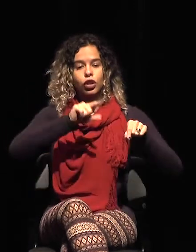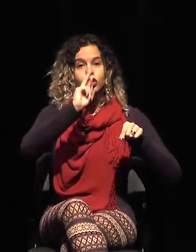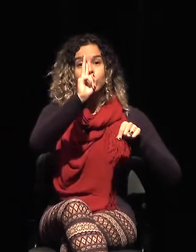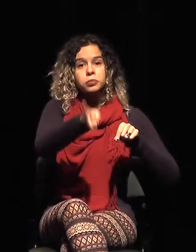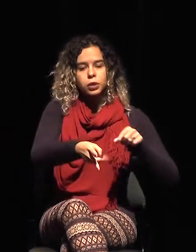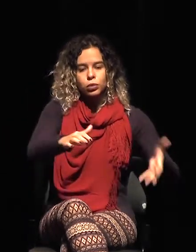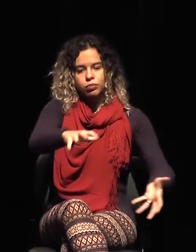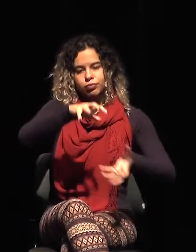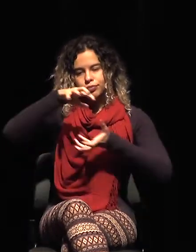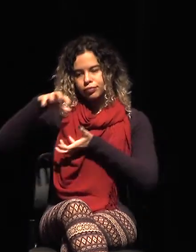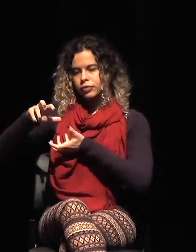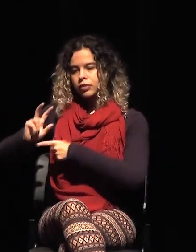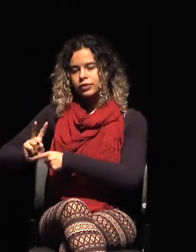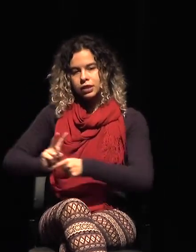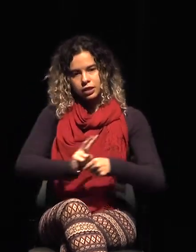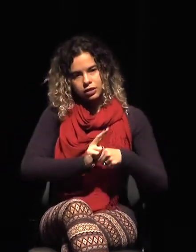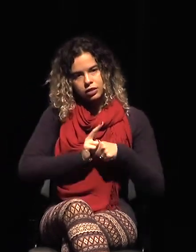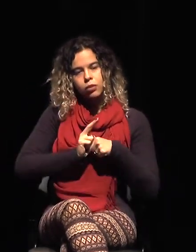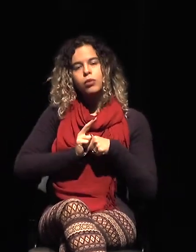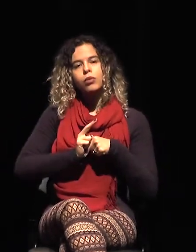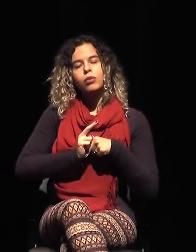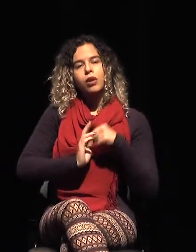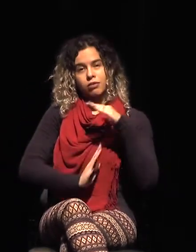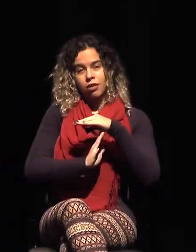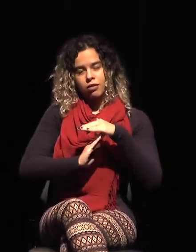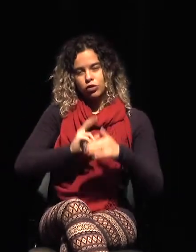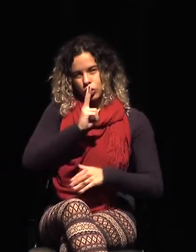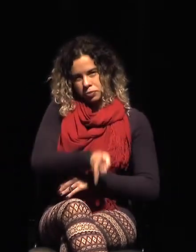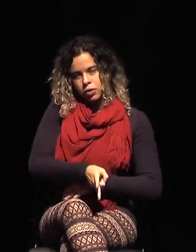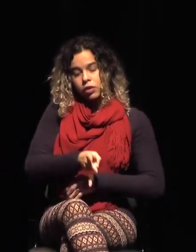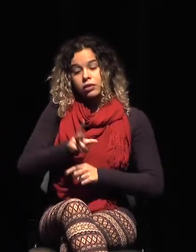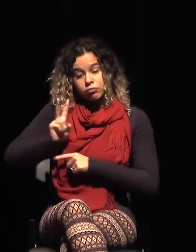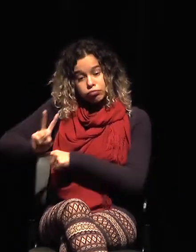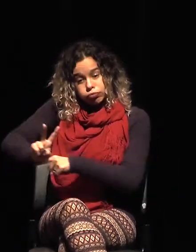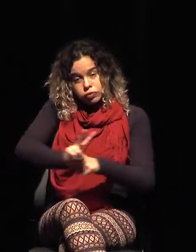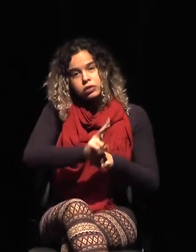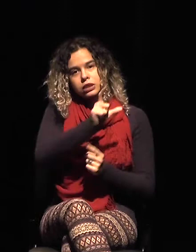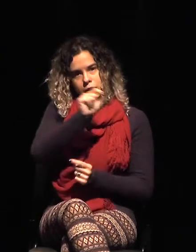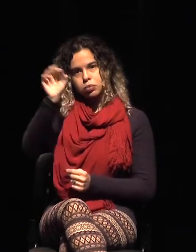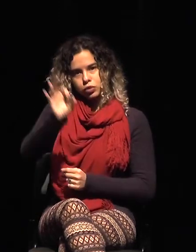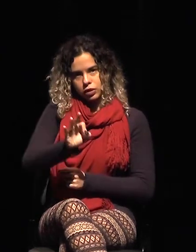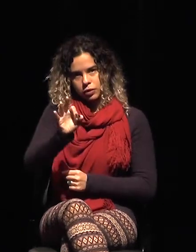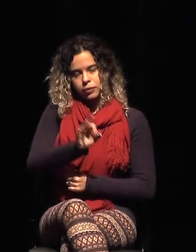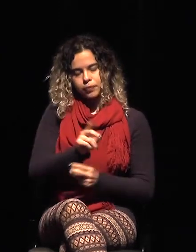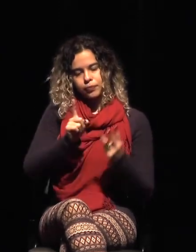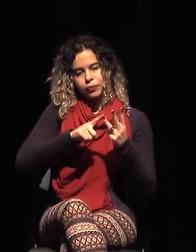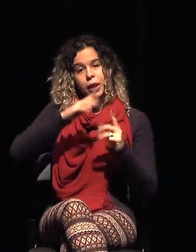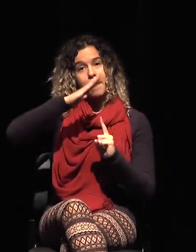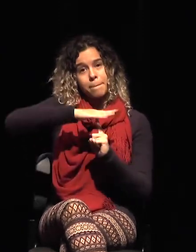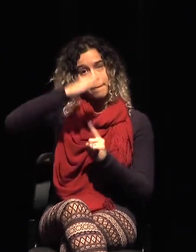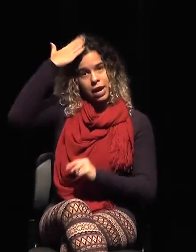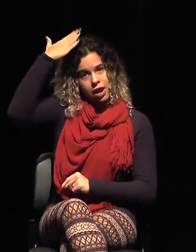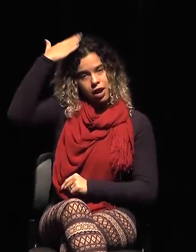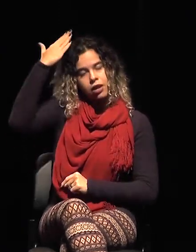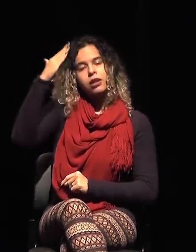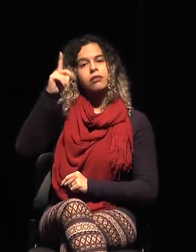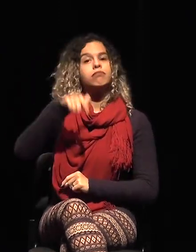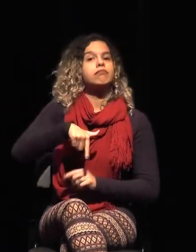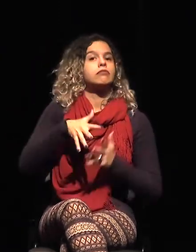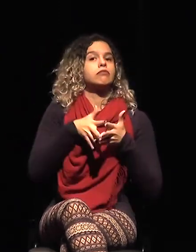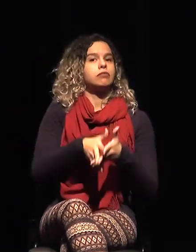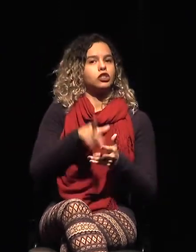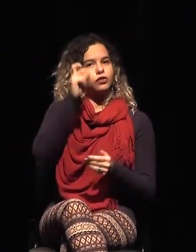remesas postales. Paraná, aquí la cosa se complica un poco más, porque son plazos de 20 a 30 días y son